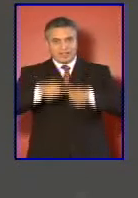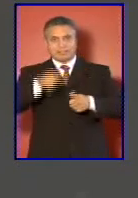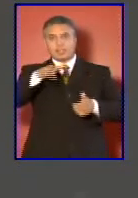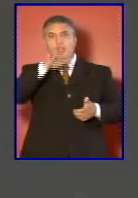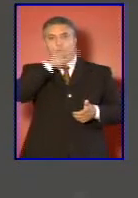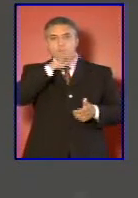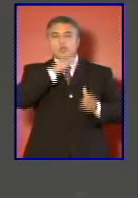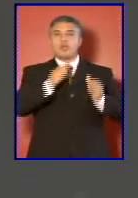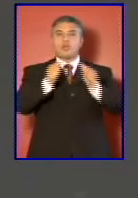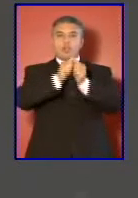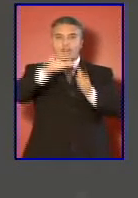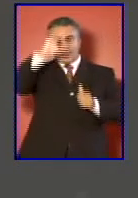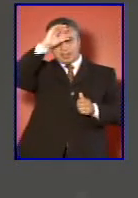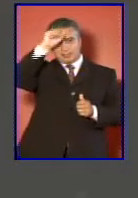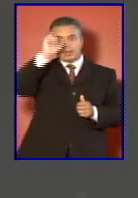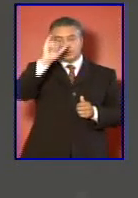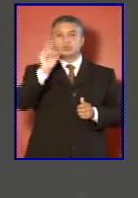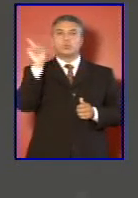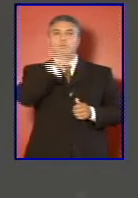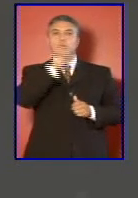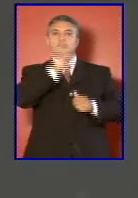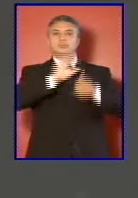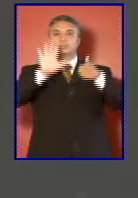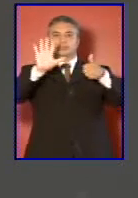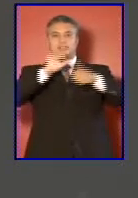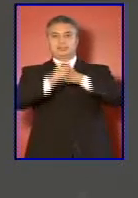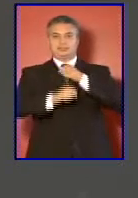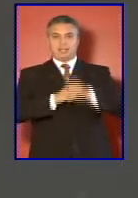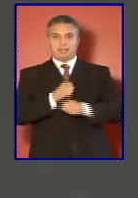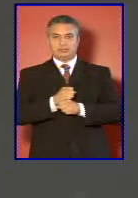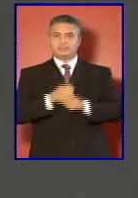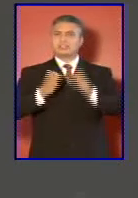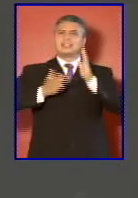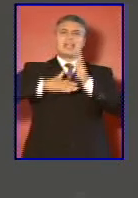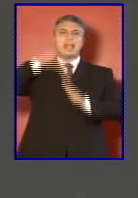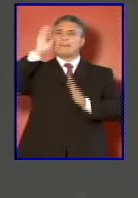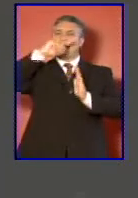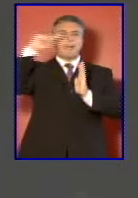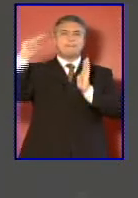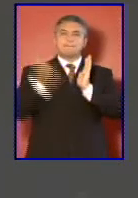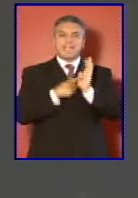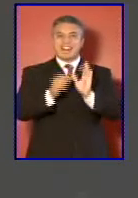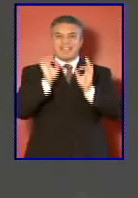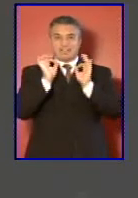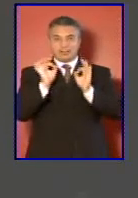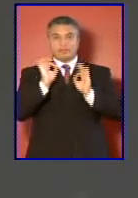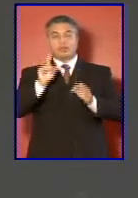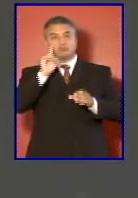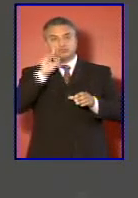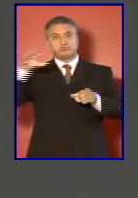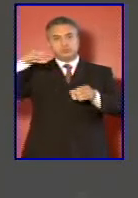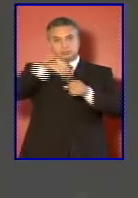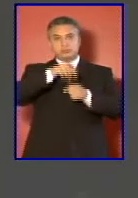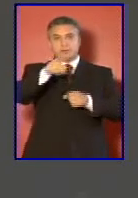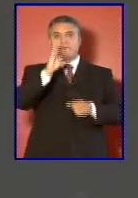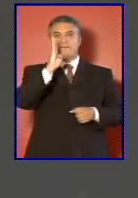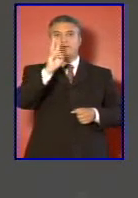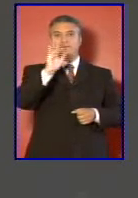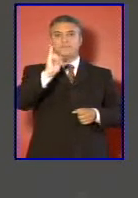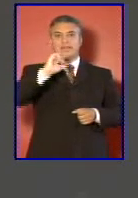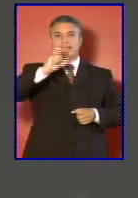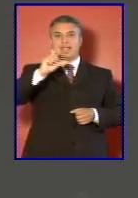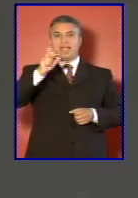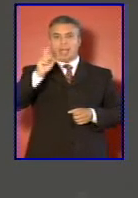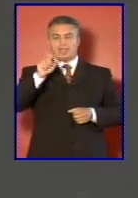Argentina durante los últimos seis años más de mil efectivos integran dicha brigada conformada